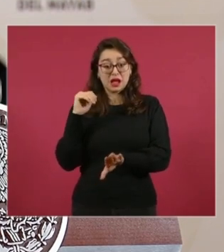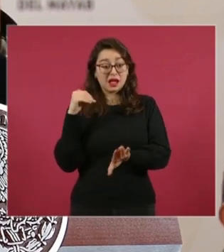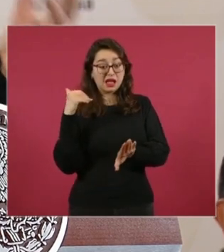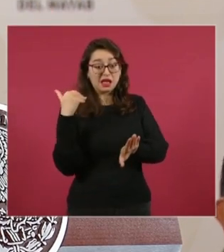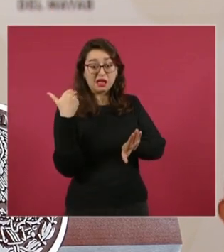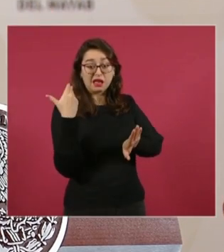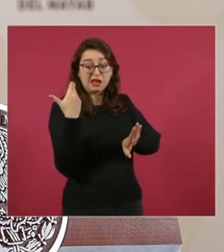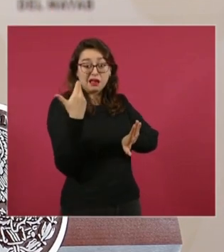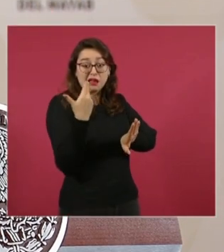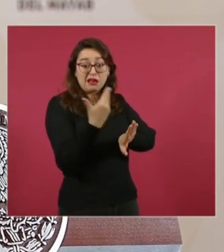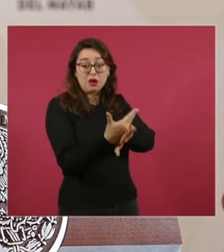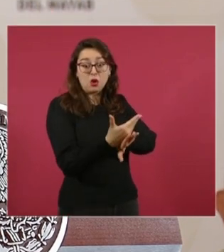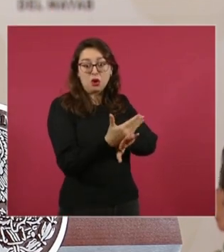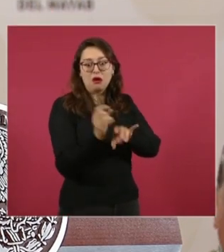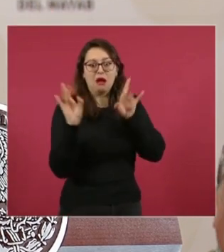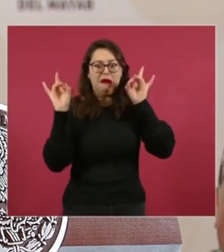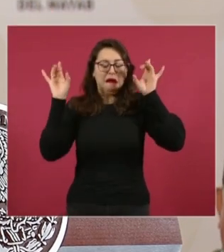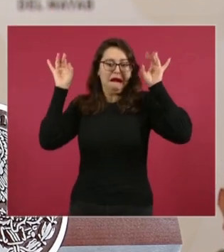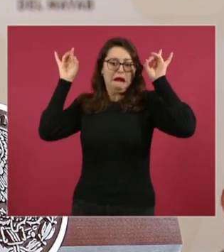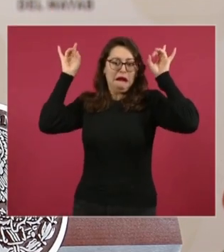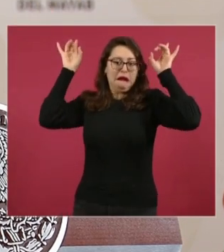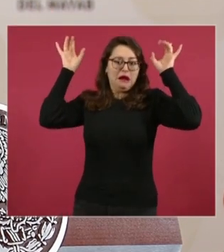porque no estaban acostumbrados.